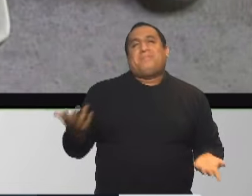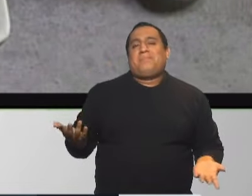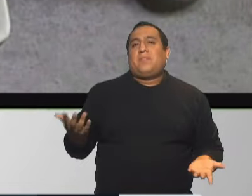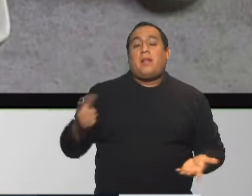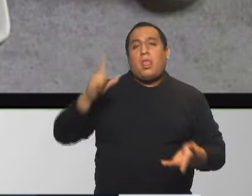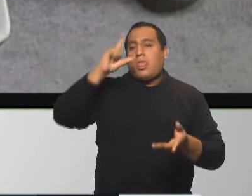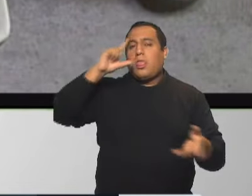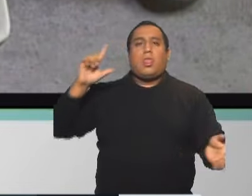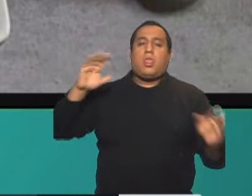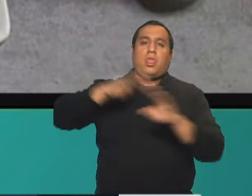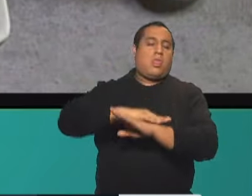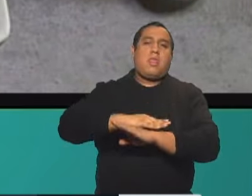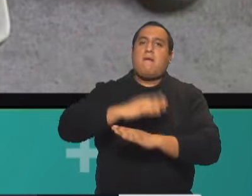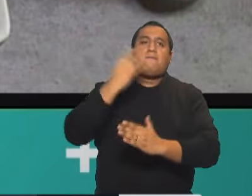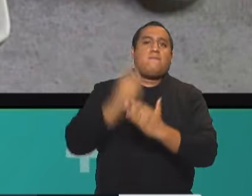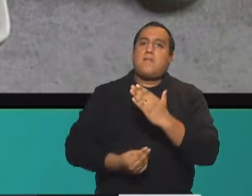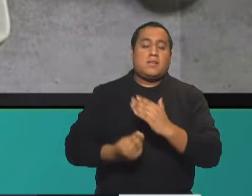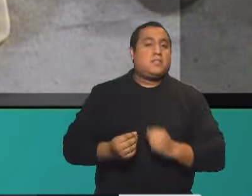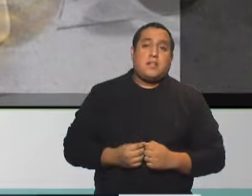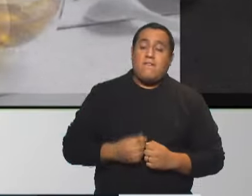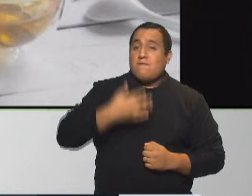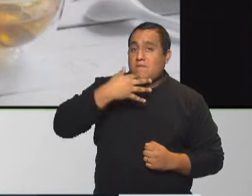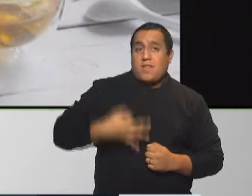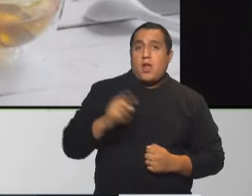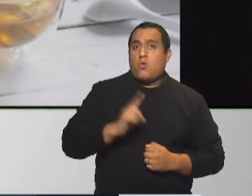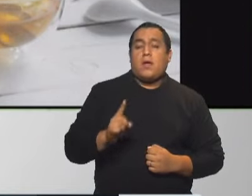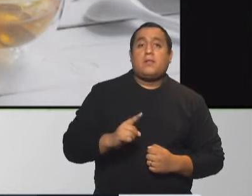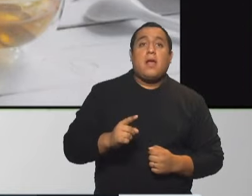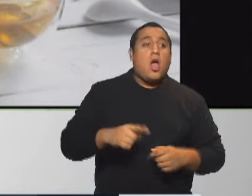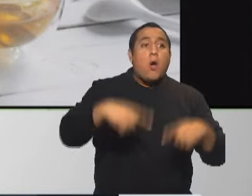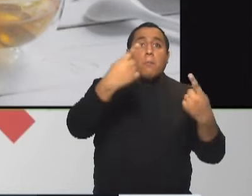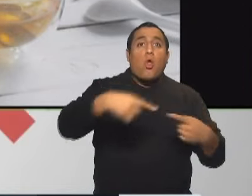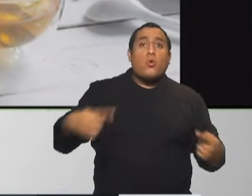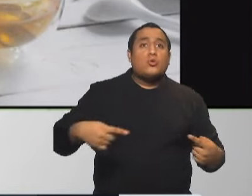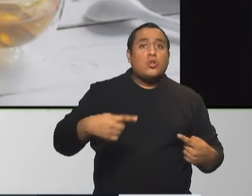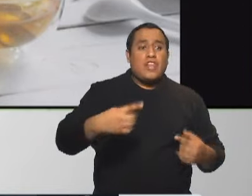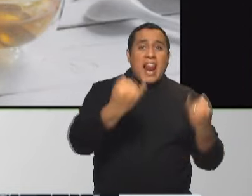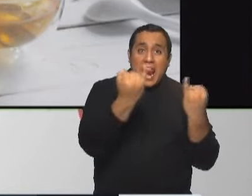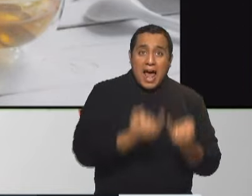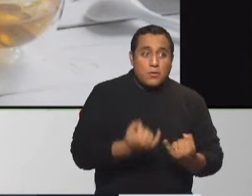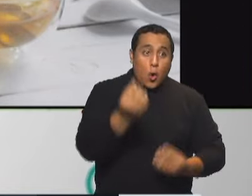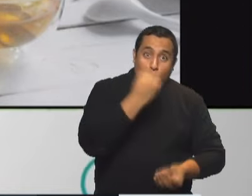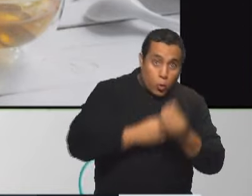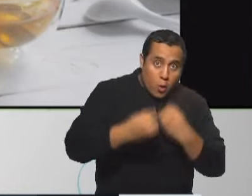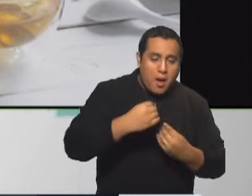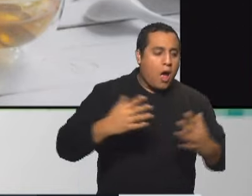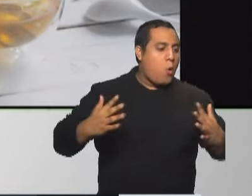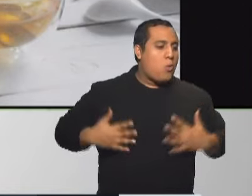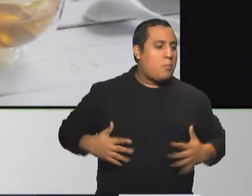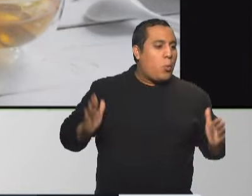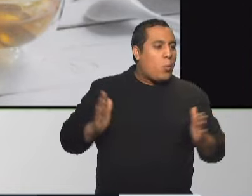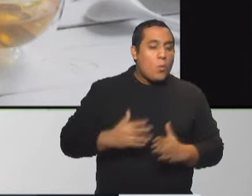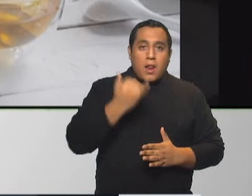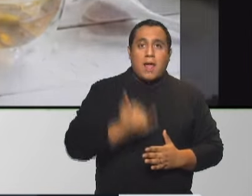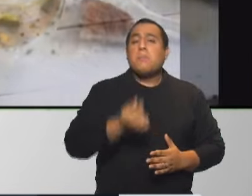confusión total que existe con eso. No porque Me parece sumamente importante. Claro. Como un quesito light. Y